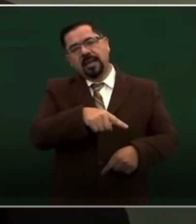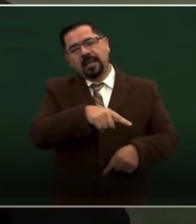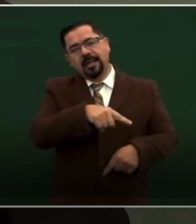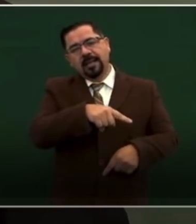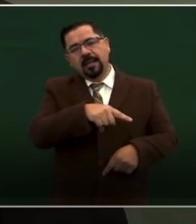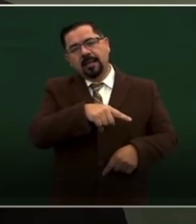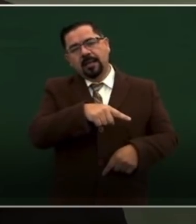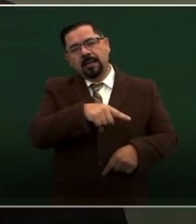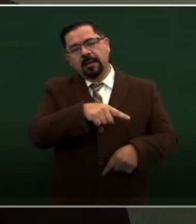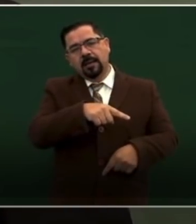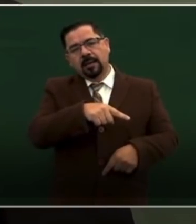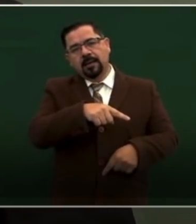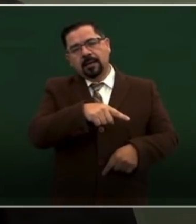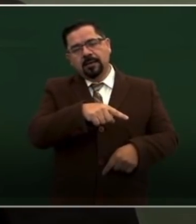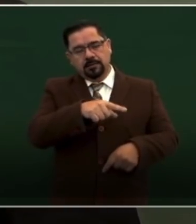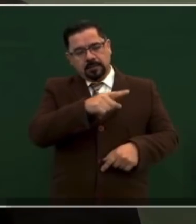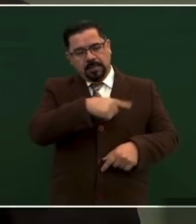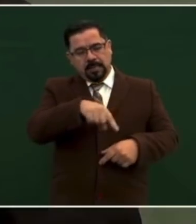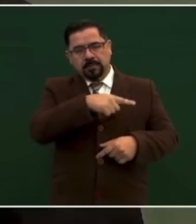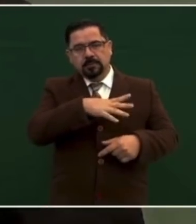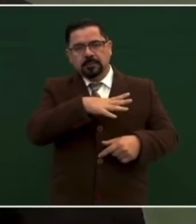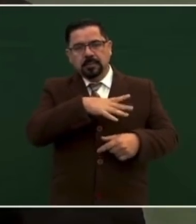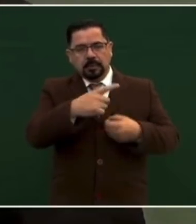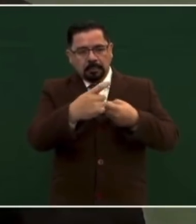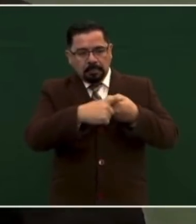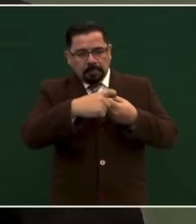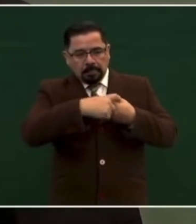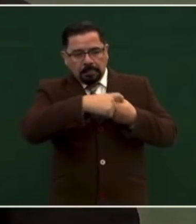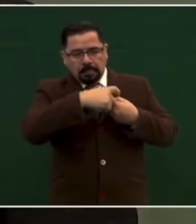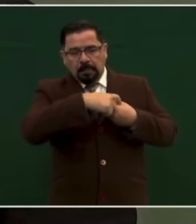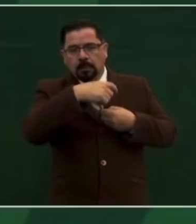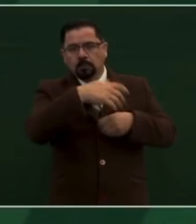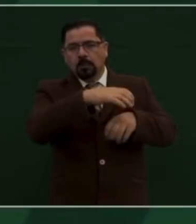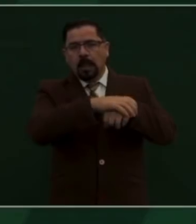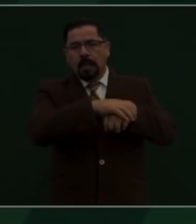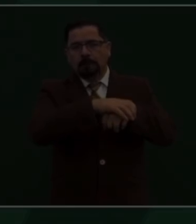socios o cómplices en México.